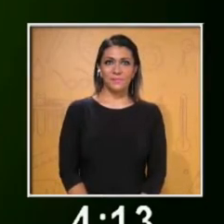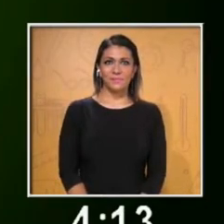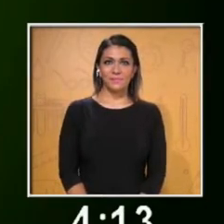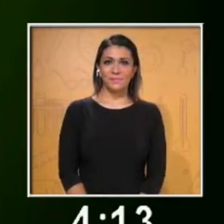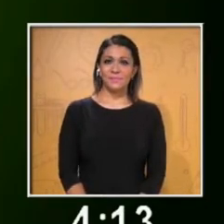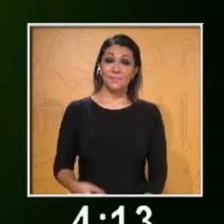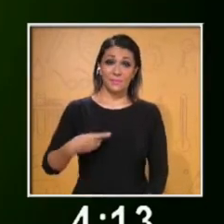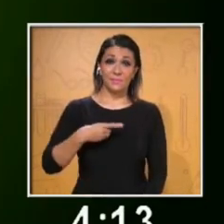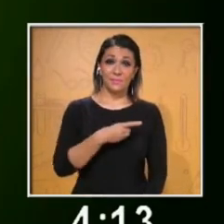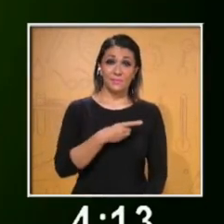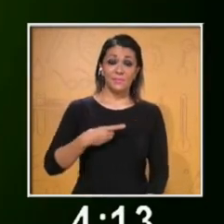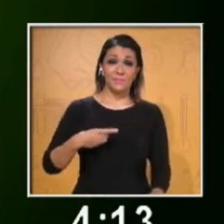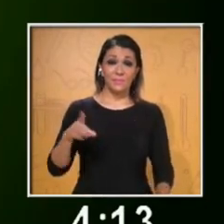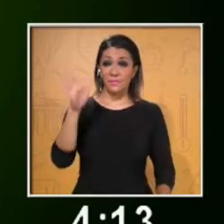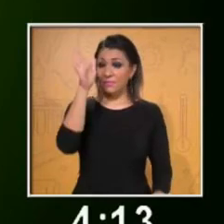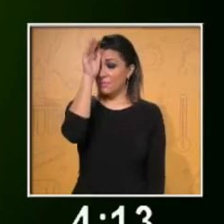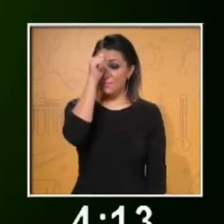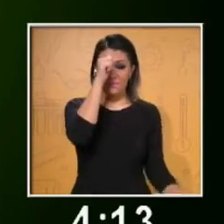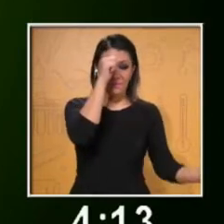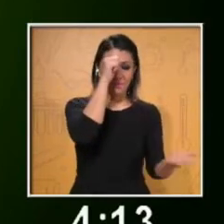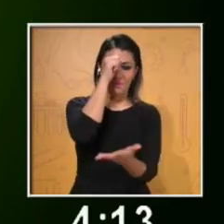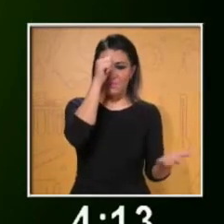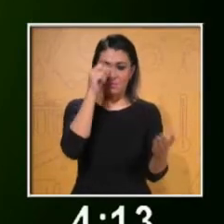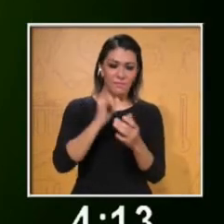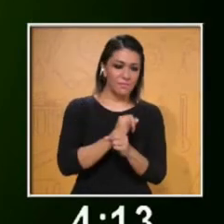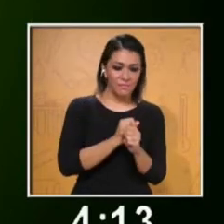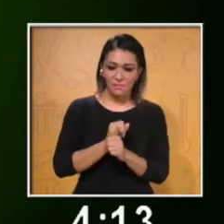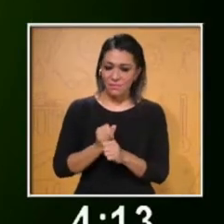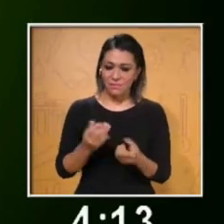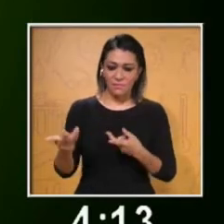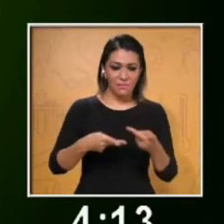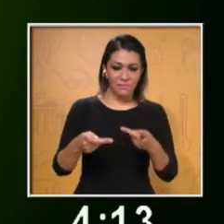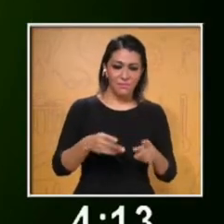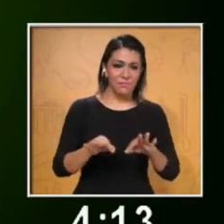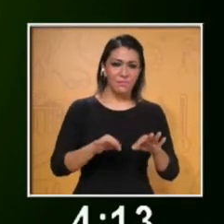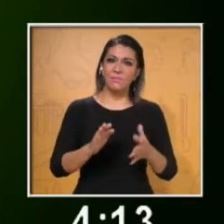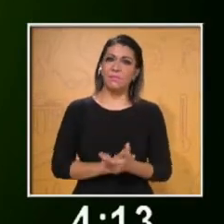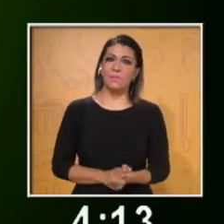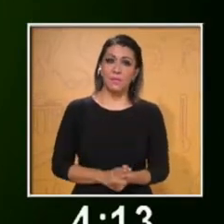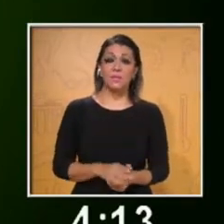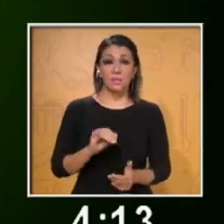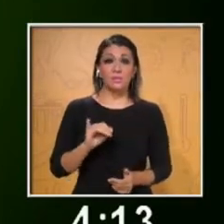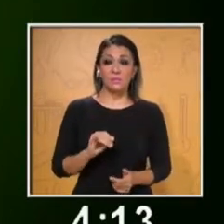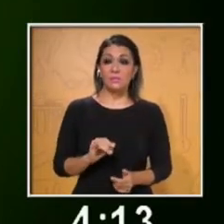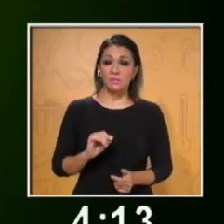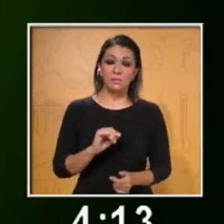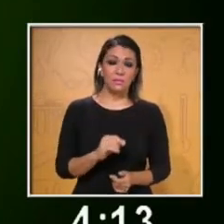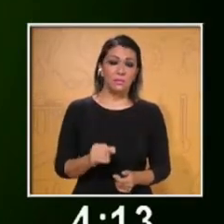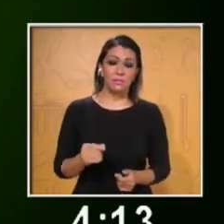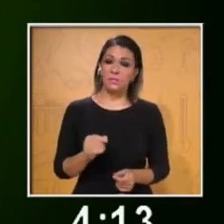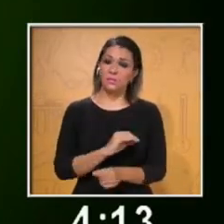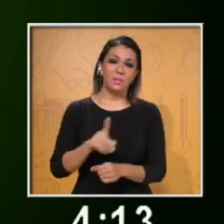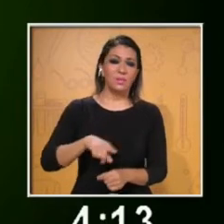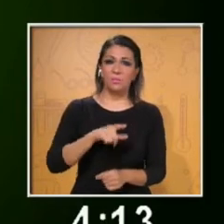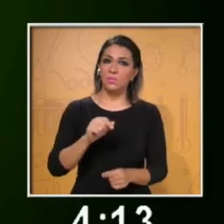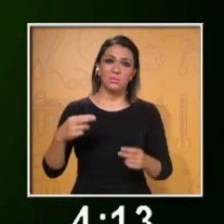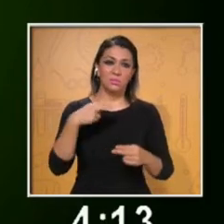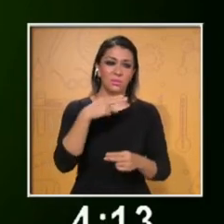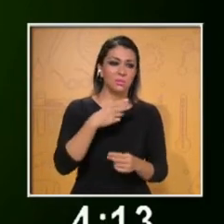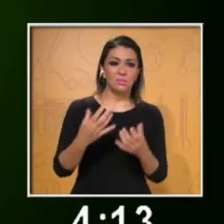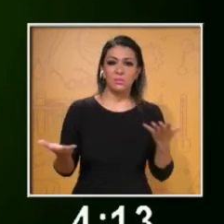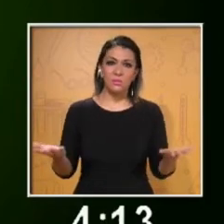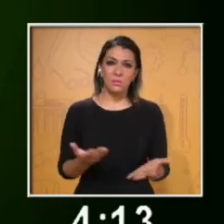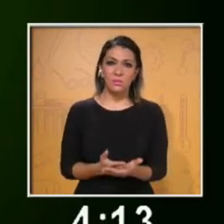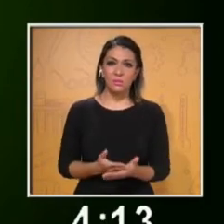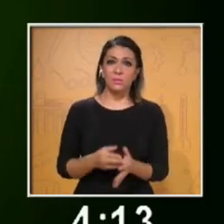Debemos ponernos de acuerdo para investigar y preparar la exposición. Sí, hay que empezar hoy para no dar con prisa a última hora. Tranquilos,